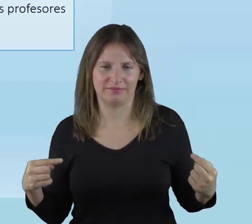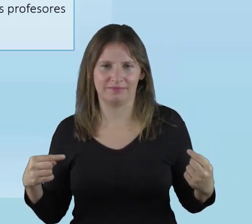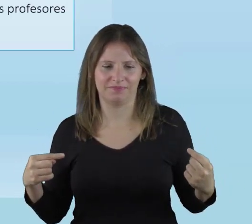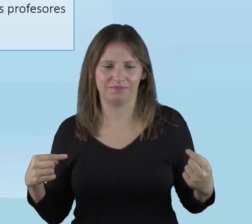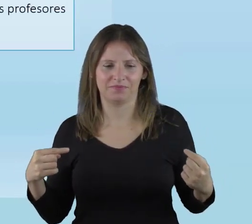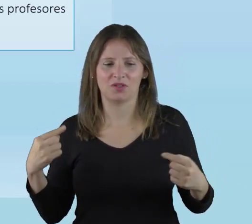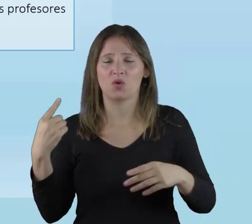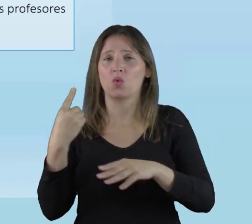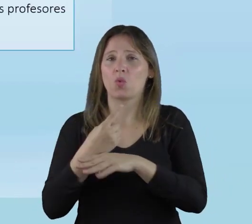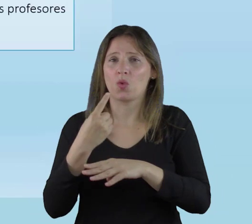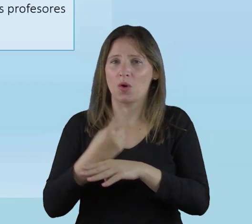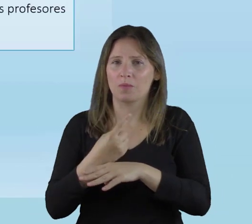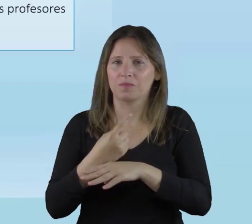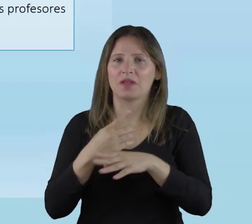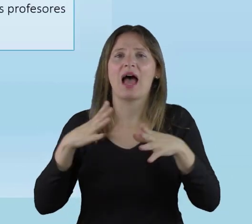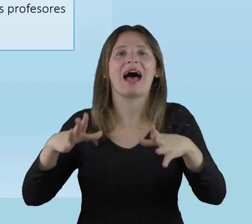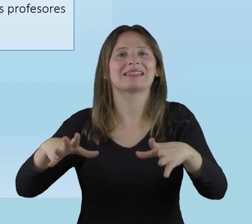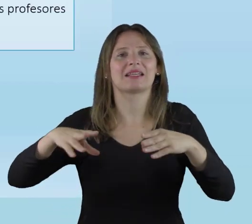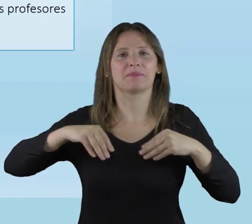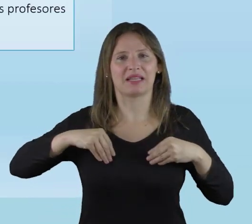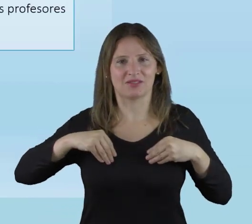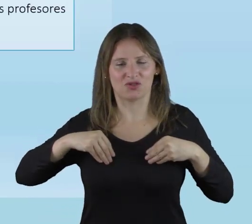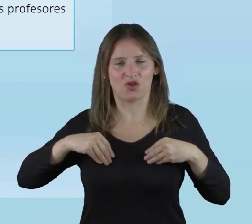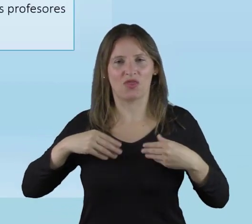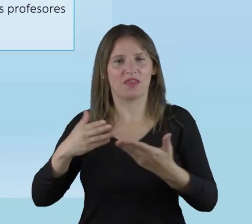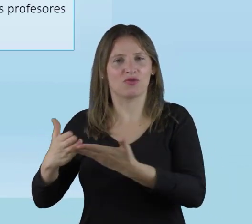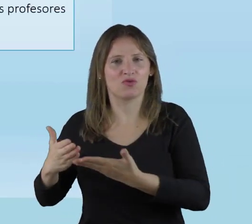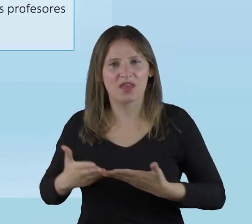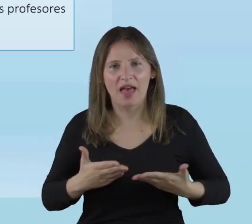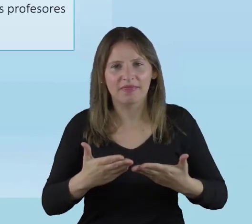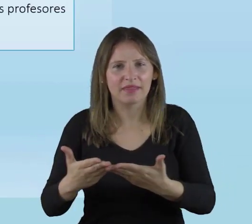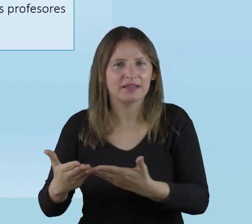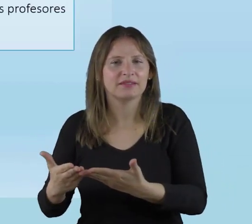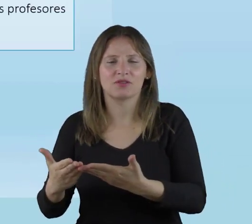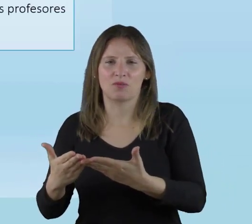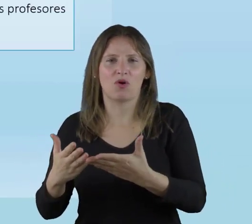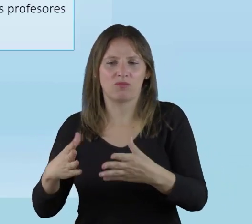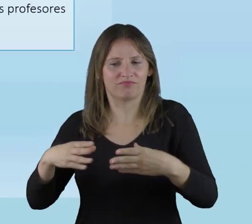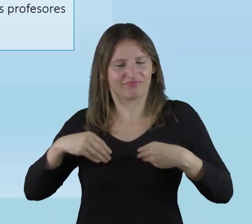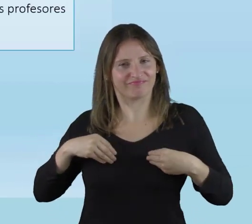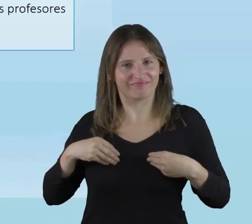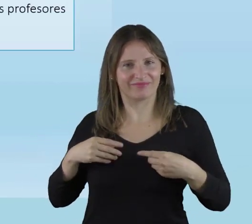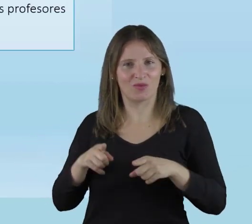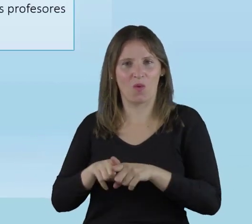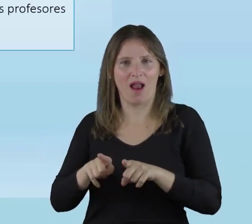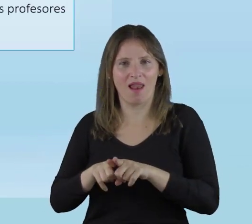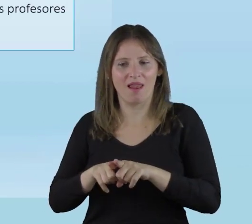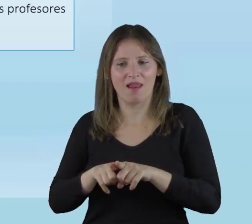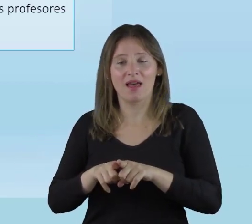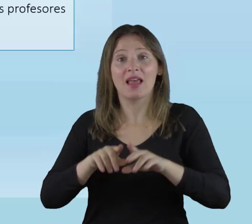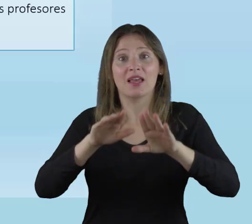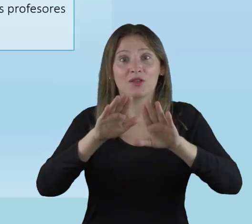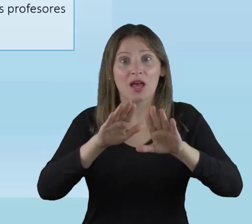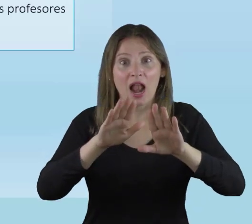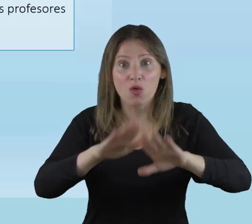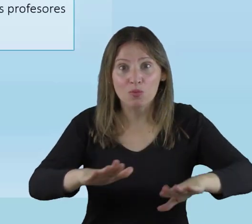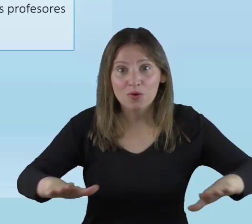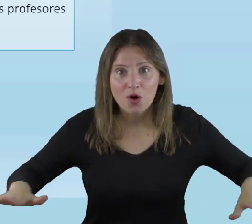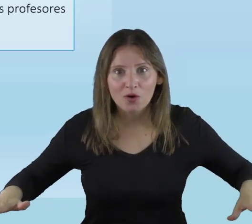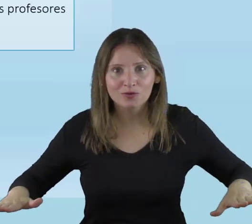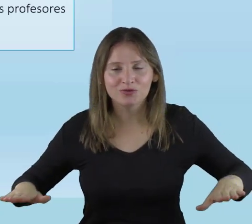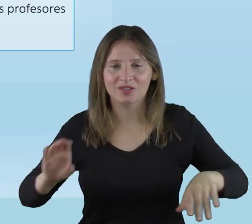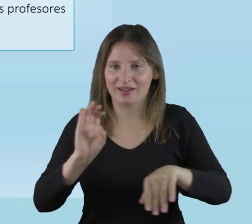varios aspectos. Uno, es la aceptación de los estudiantes como propios.